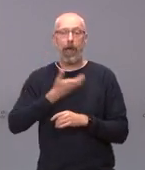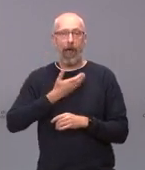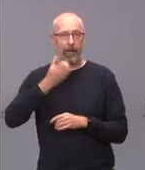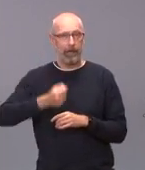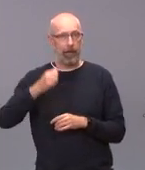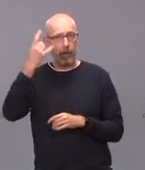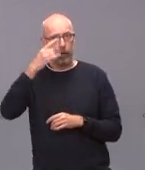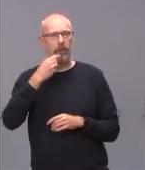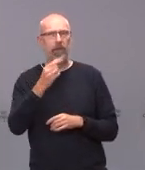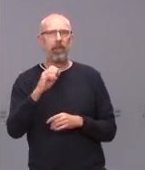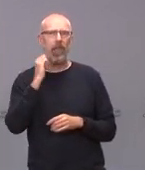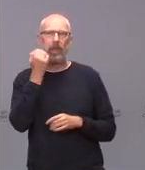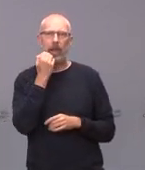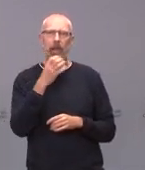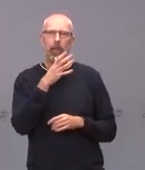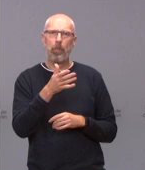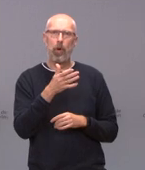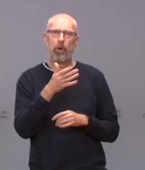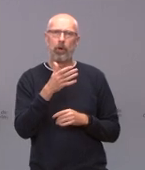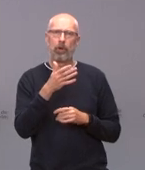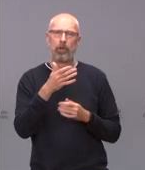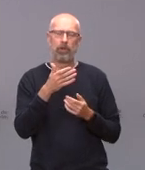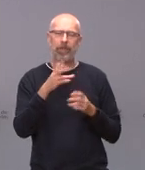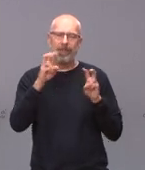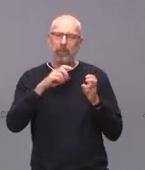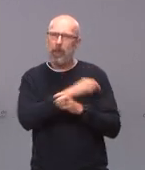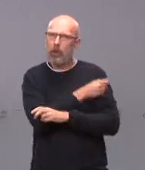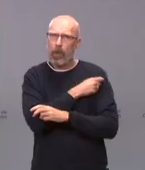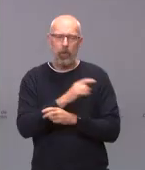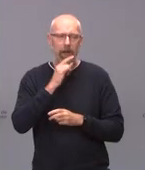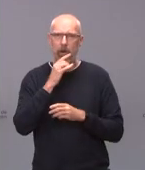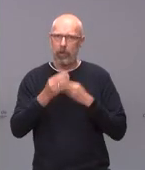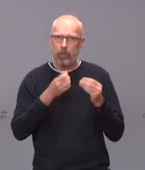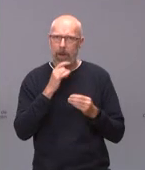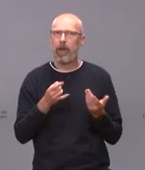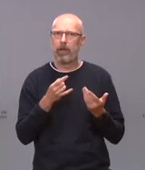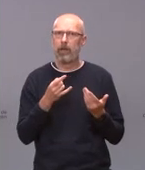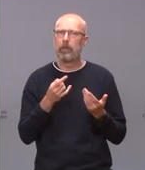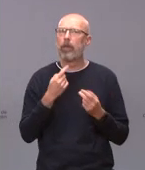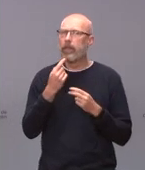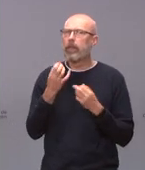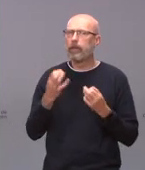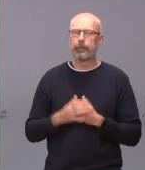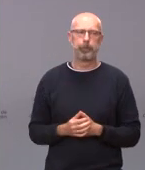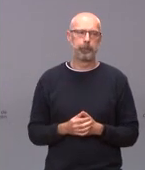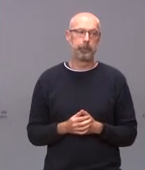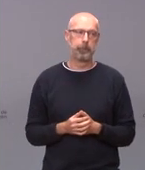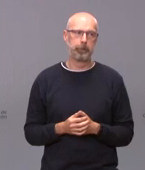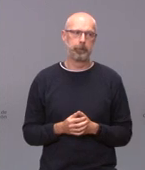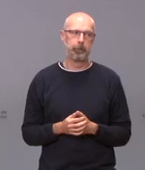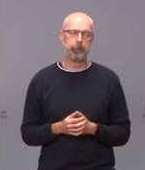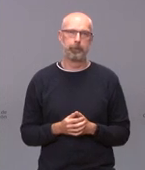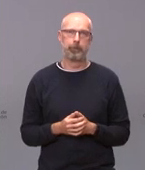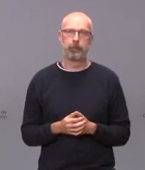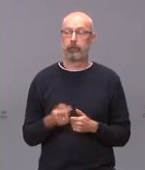un error en el proceso de vacunación muchas gracias muy bien bueno pues iba a decir que me deja de